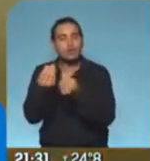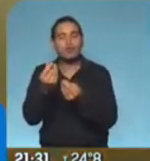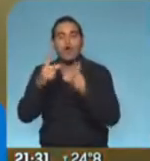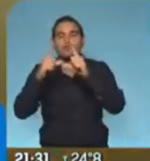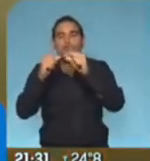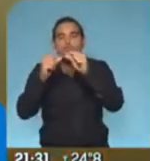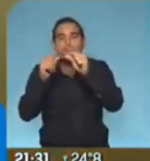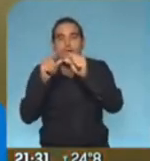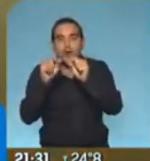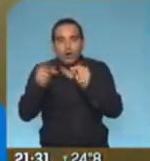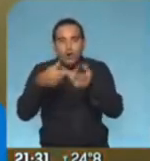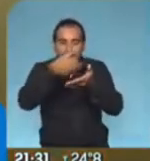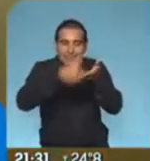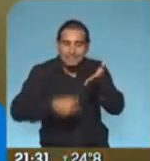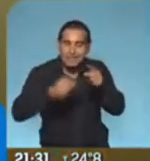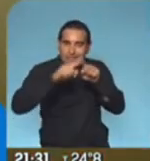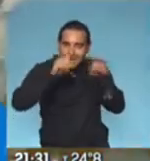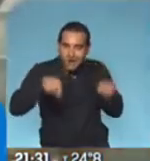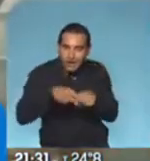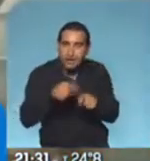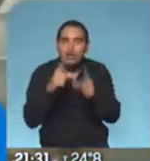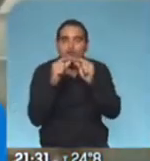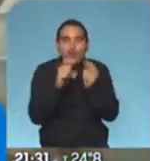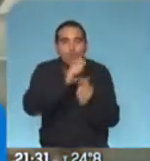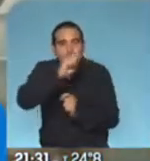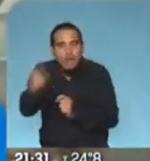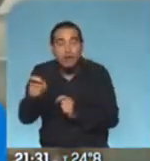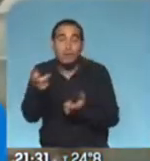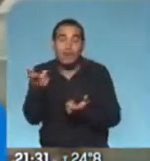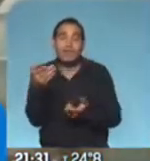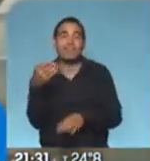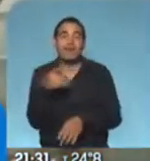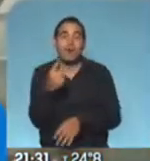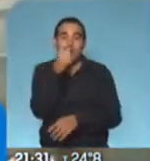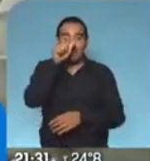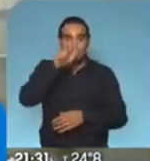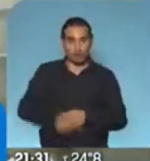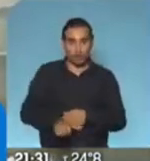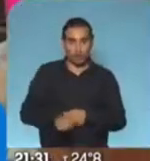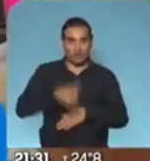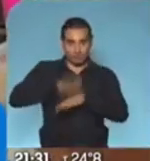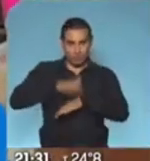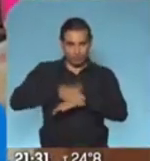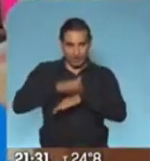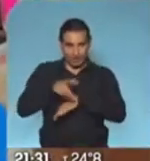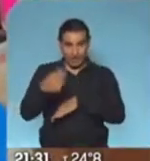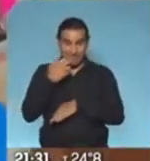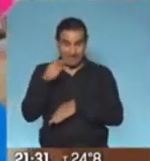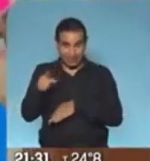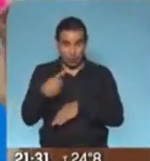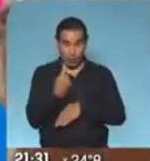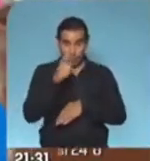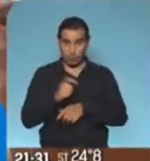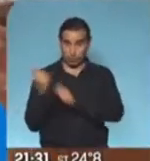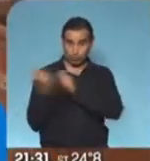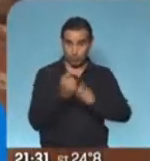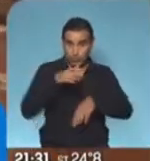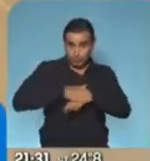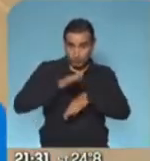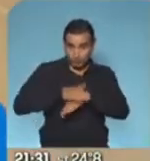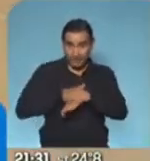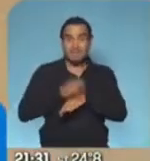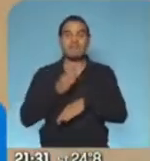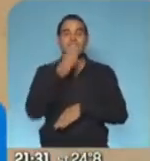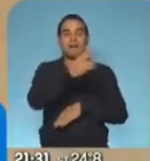y con eso podría ir la farmacia, un apoderado o una persona, que sea el adulto mayor,